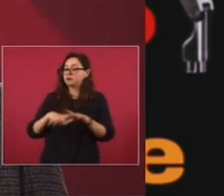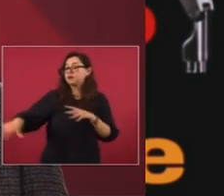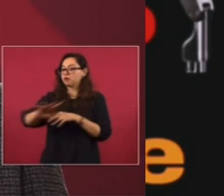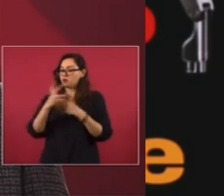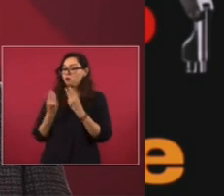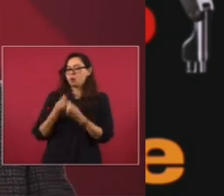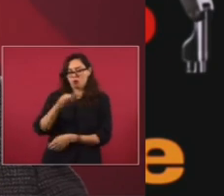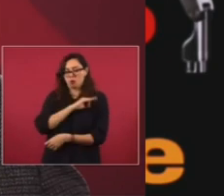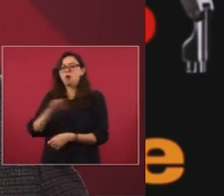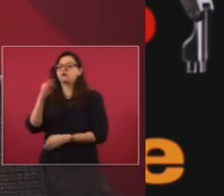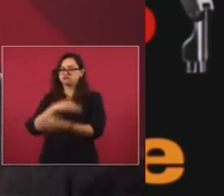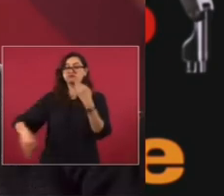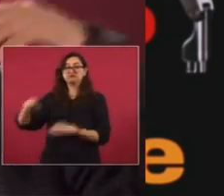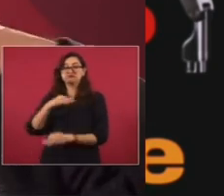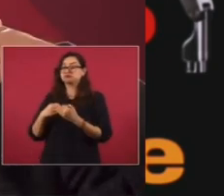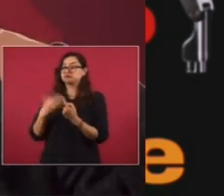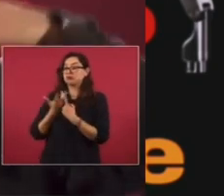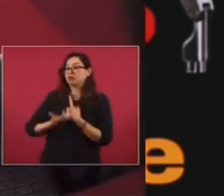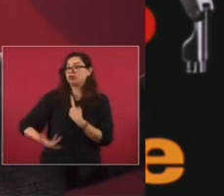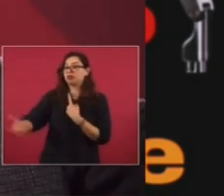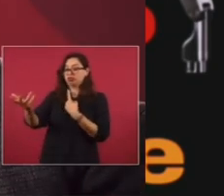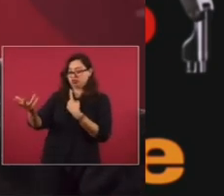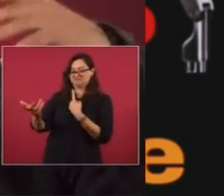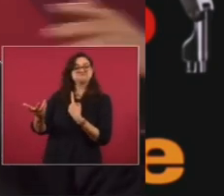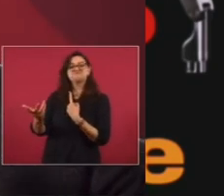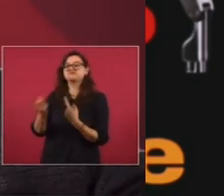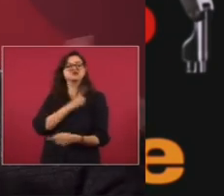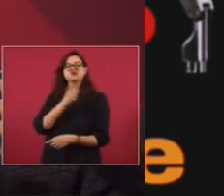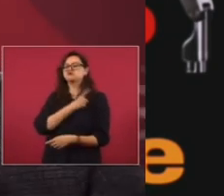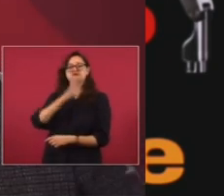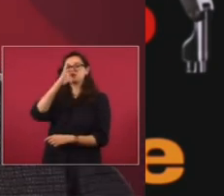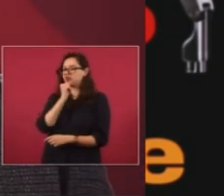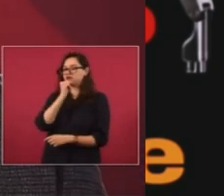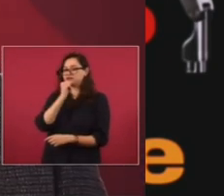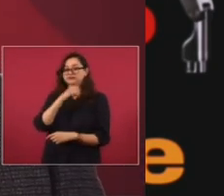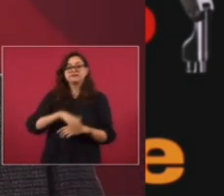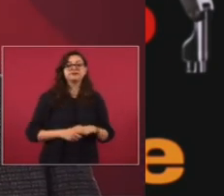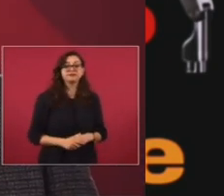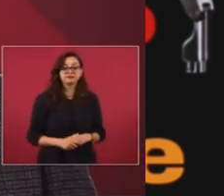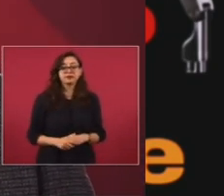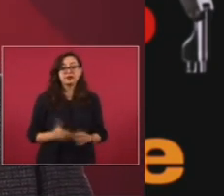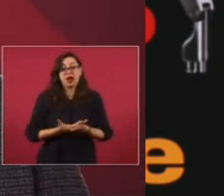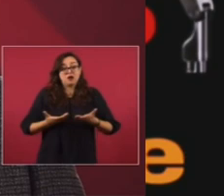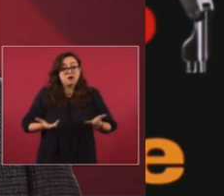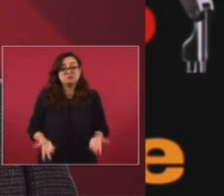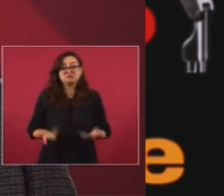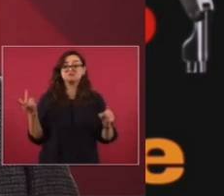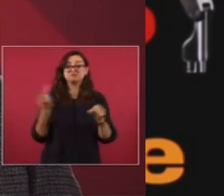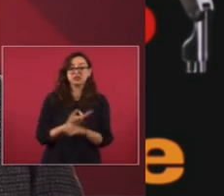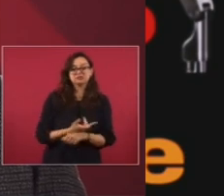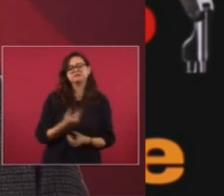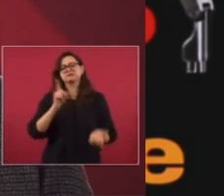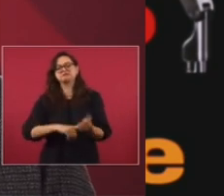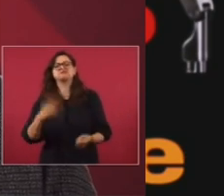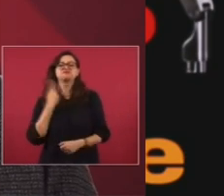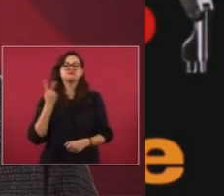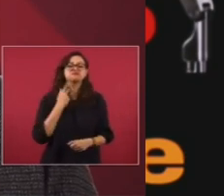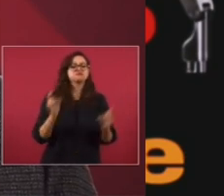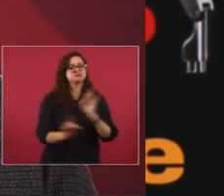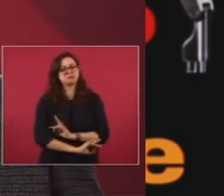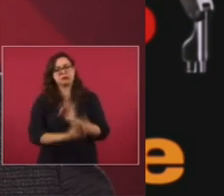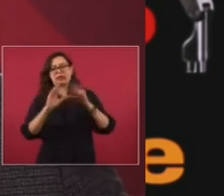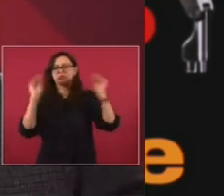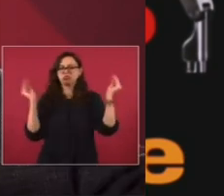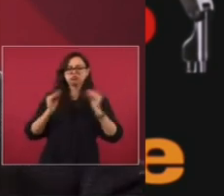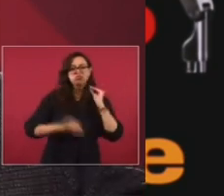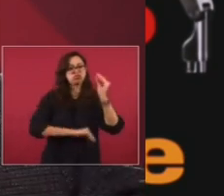pues ya fuera máscaras, con los pobres todo y sin los pobres nada. Él siempre está con